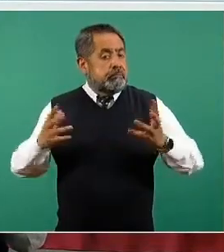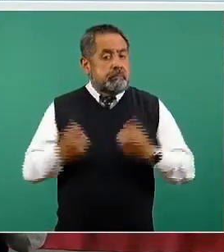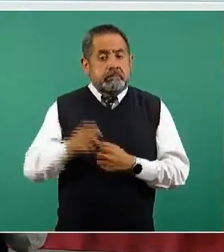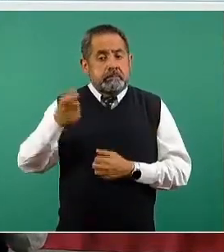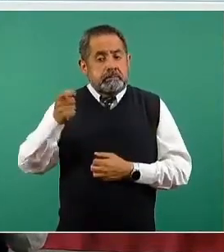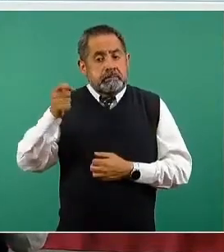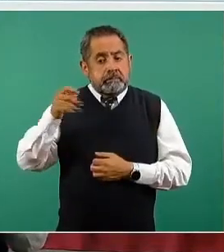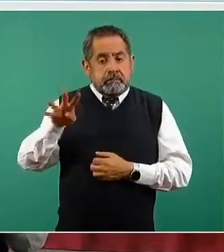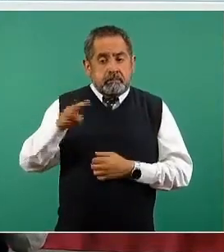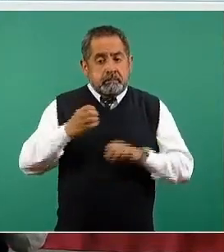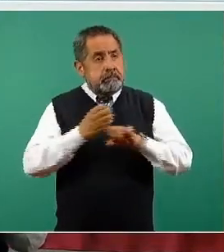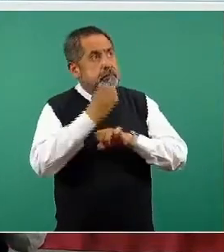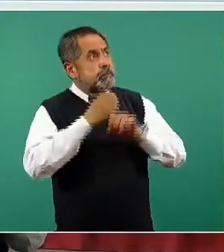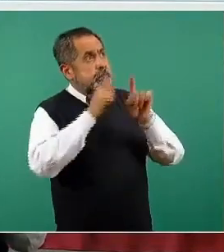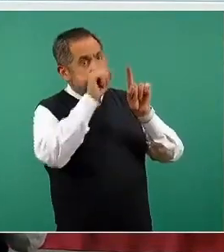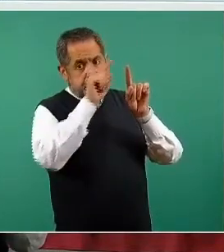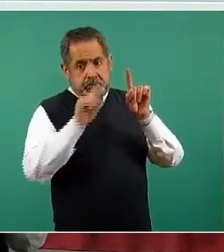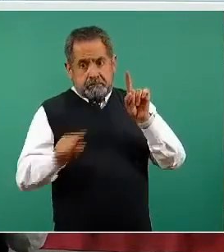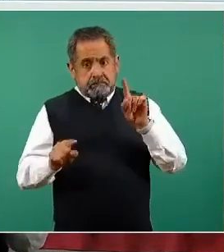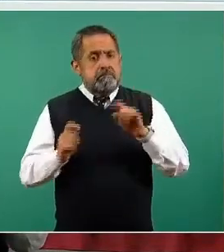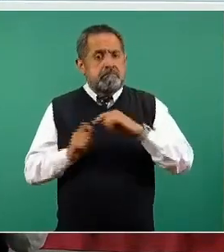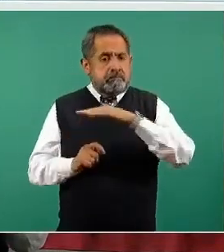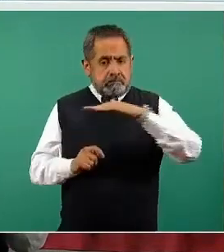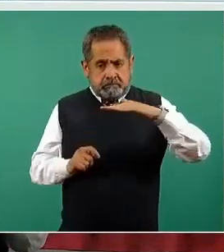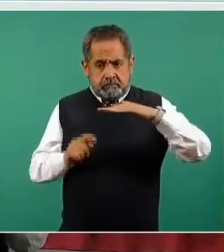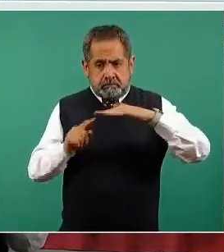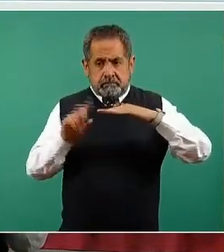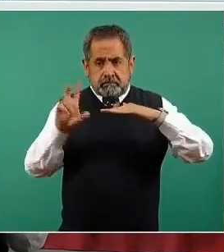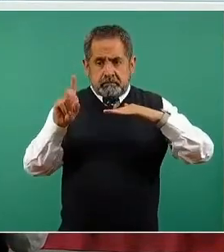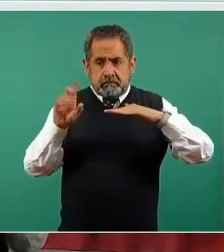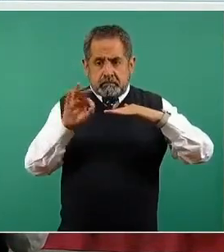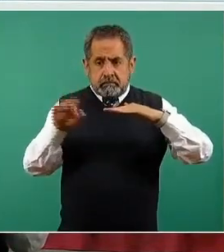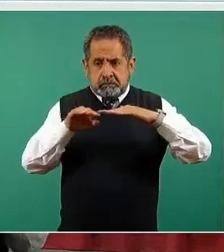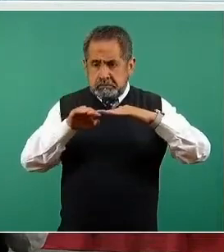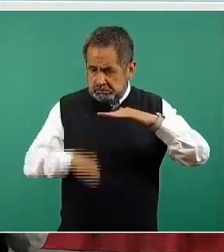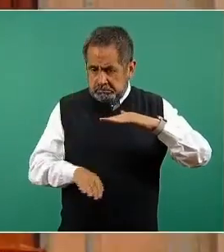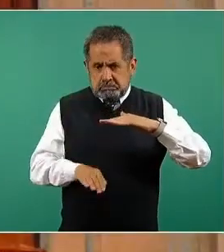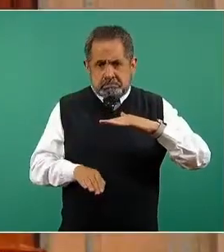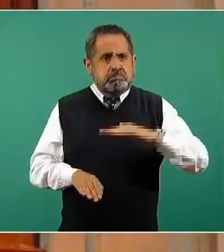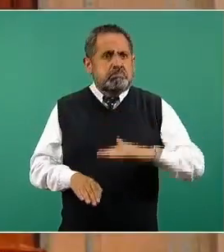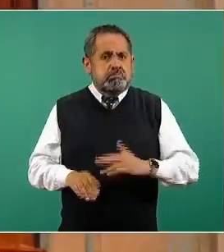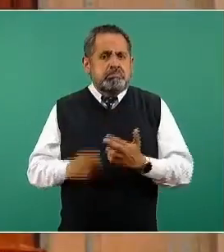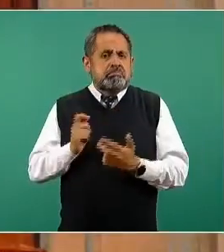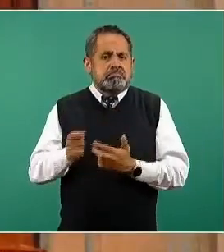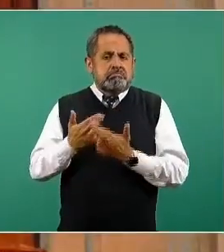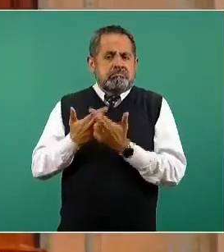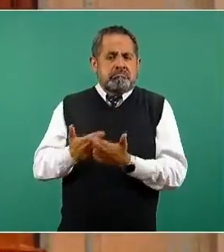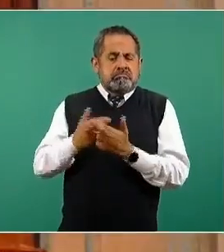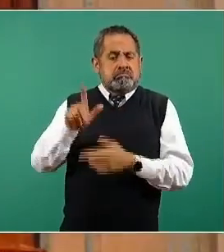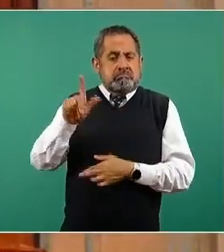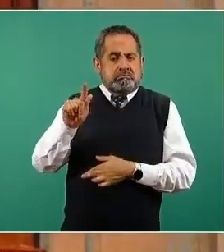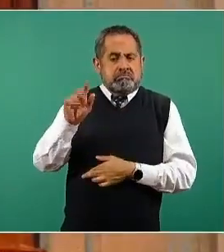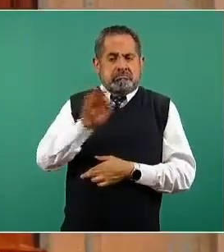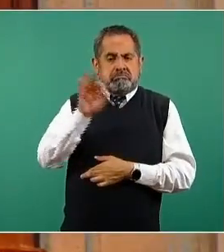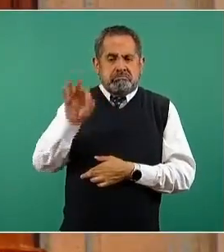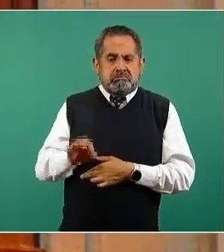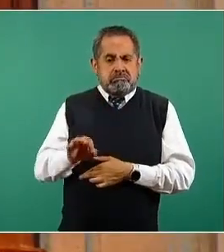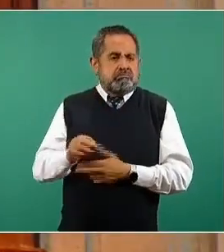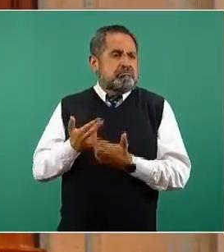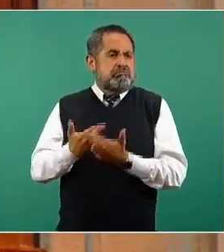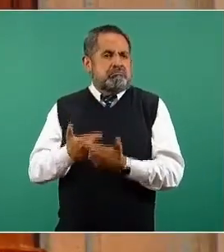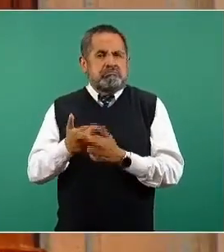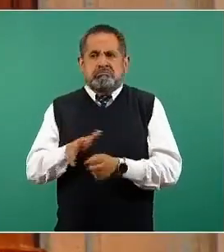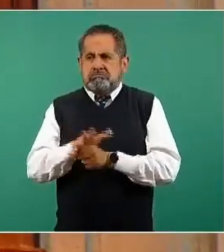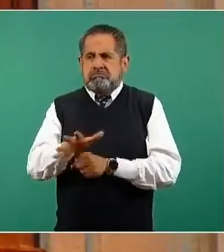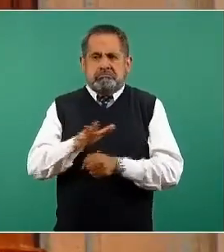de ellas, están inclusive por debajo del 30 por ciento de ocupación, lo que quiere decir que tienen el 70 por ciento o más